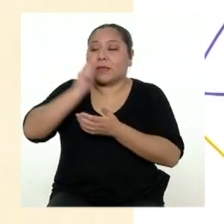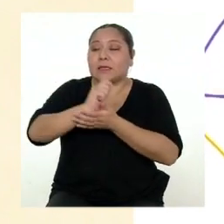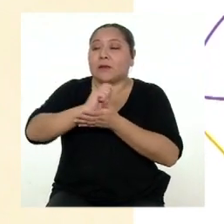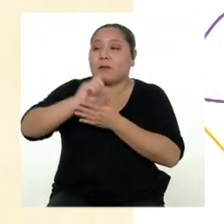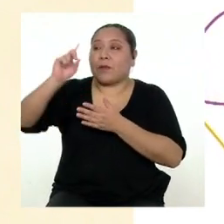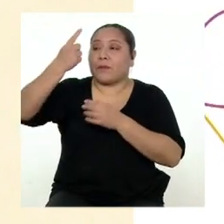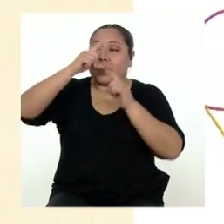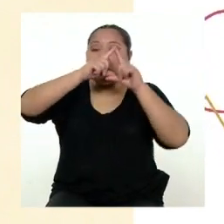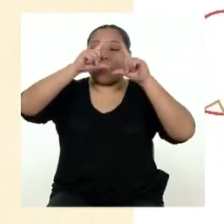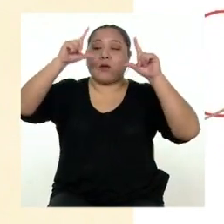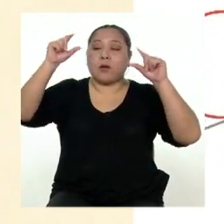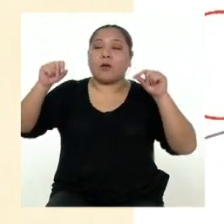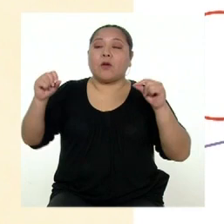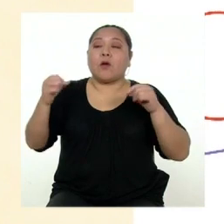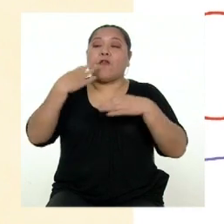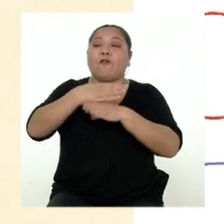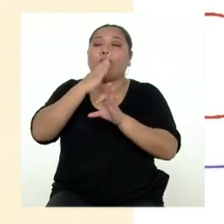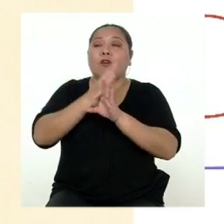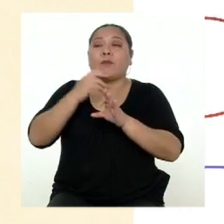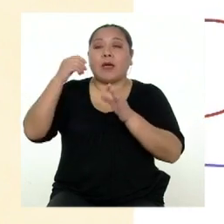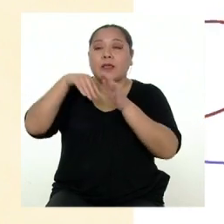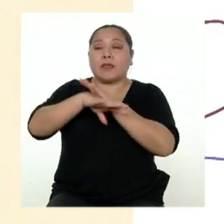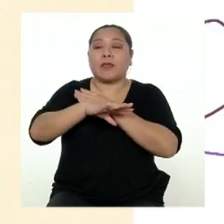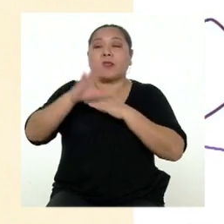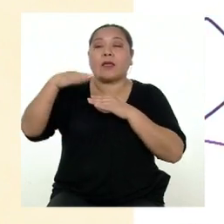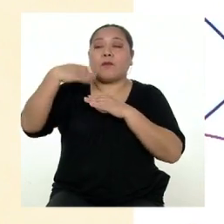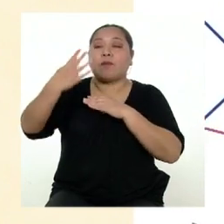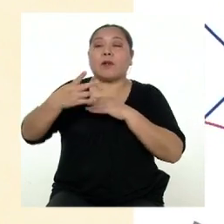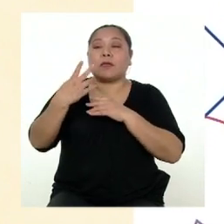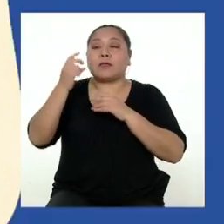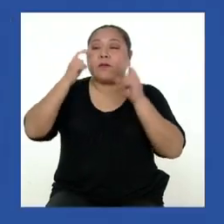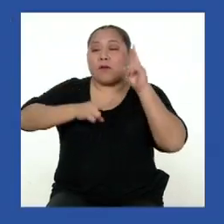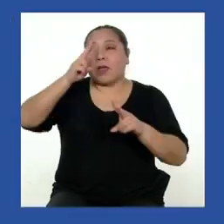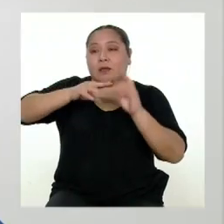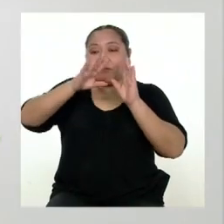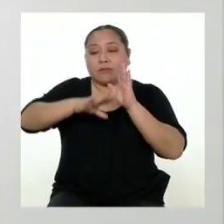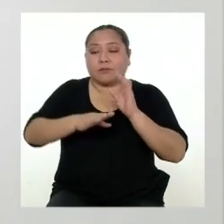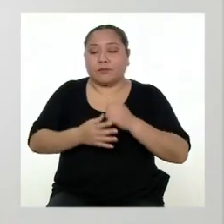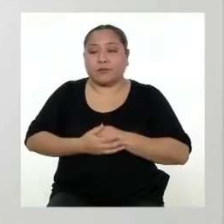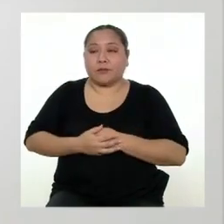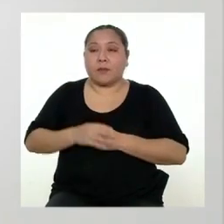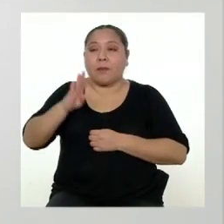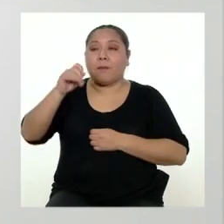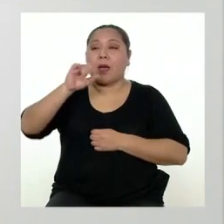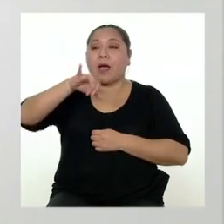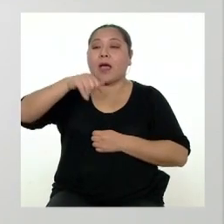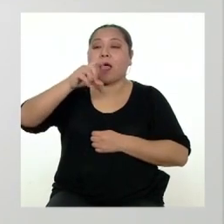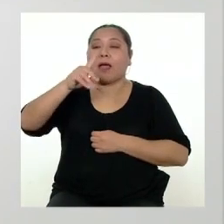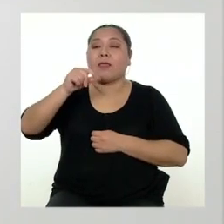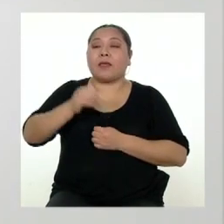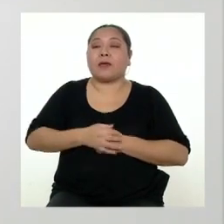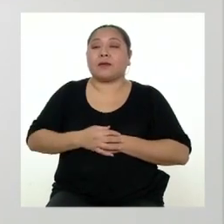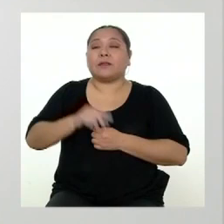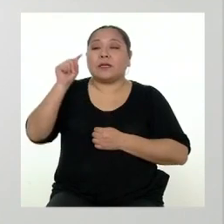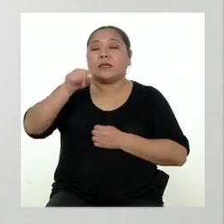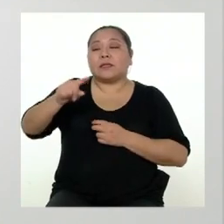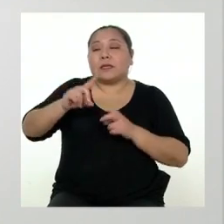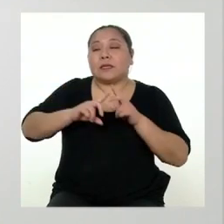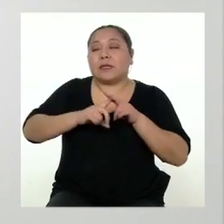primero un párrafo a modo de entrada y luego determinar la bajada. La bajada se refiere a una